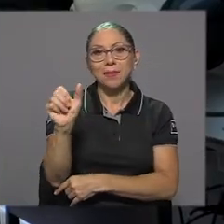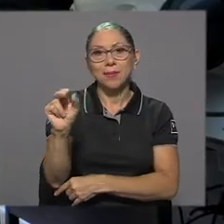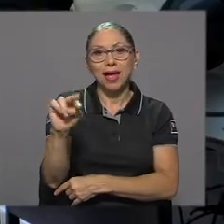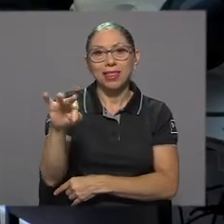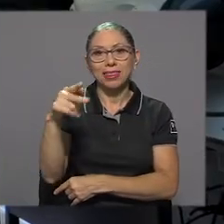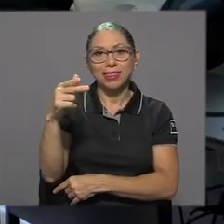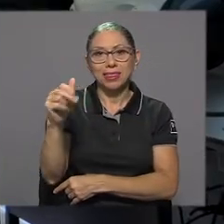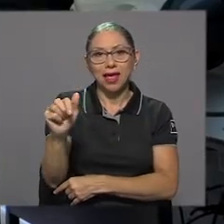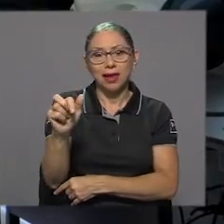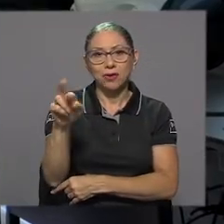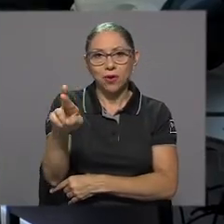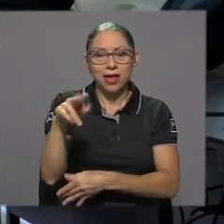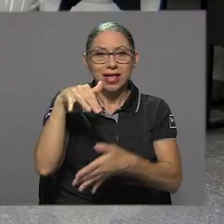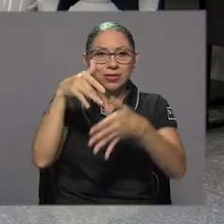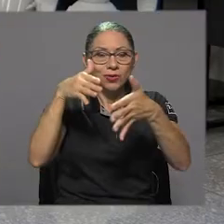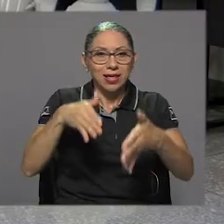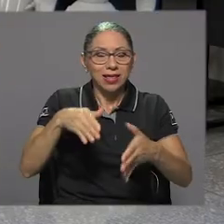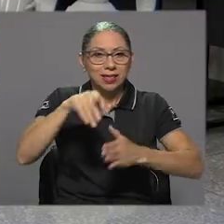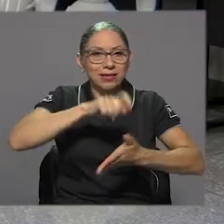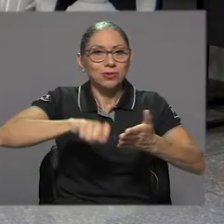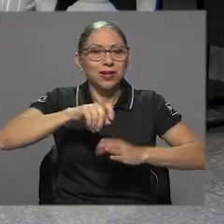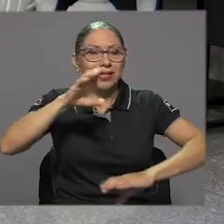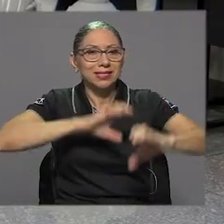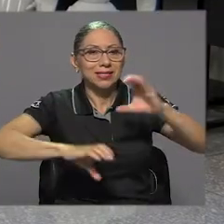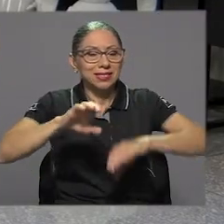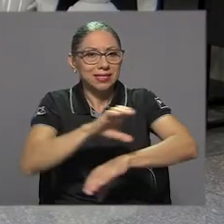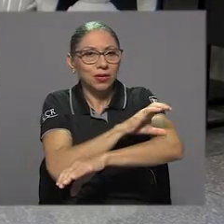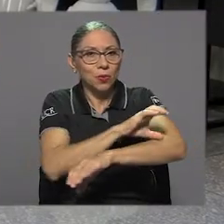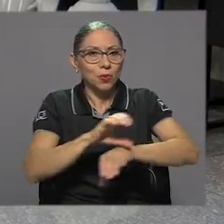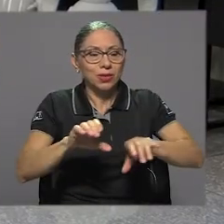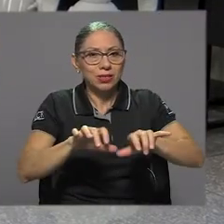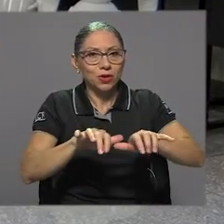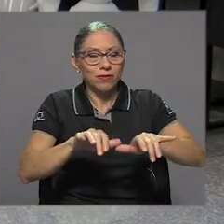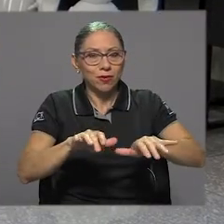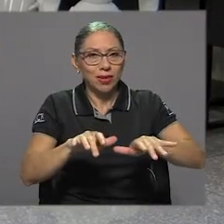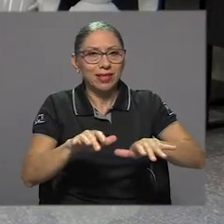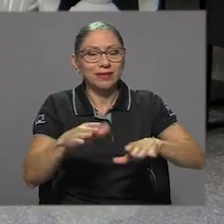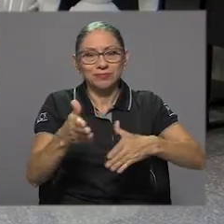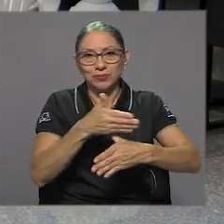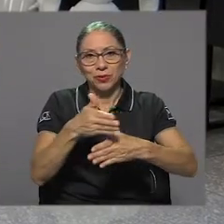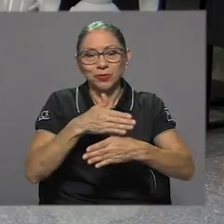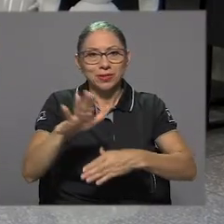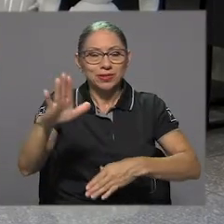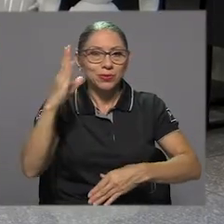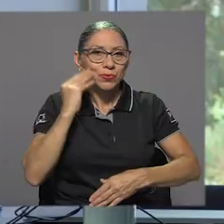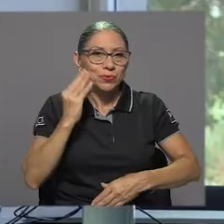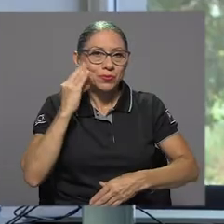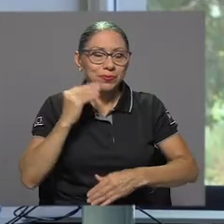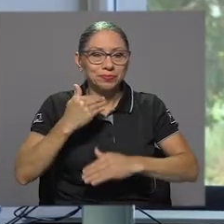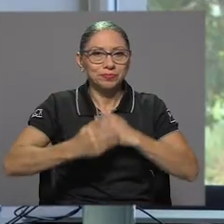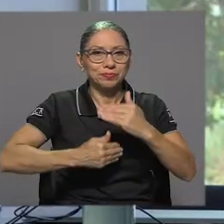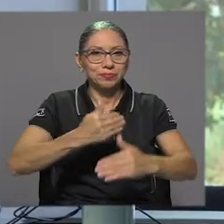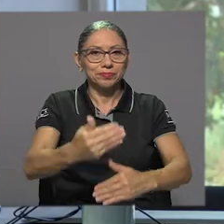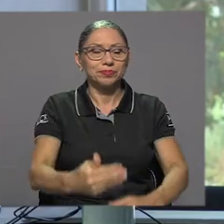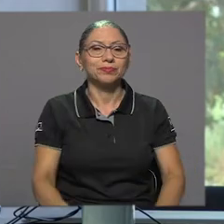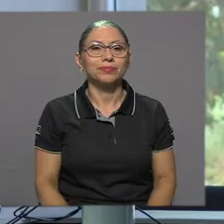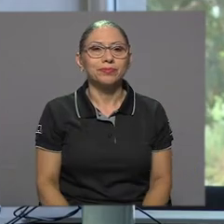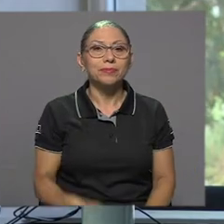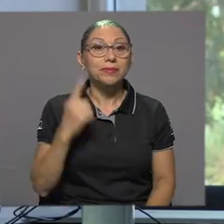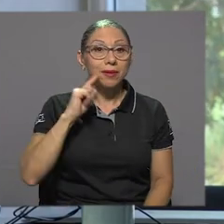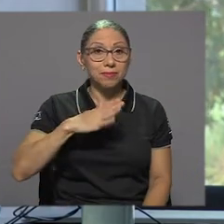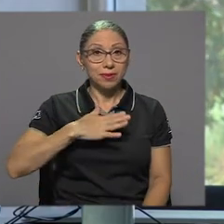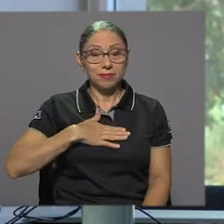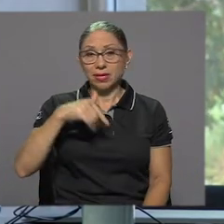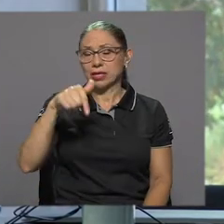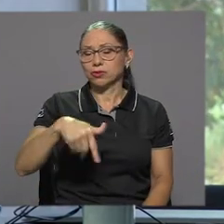Samantha Romero, estudiante de la Escuela de Ciencias en Computación e Informática, compartió su experiencia en